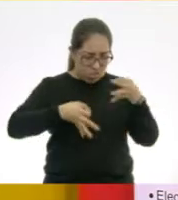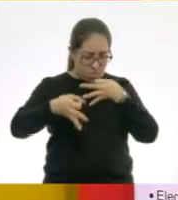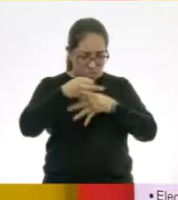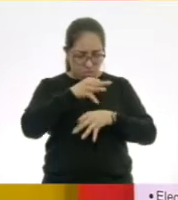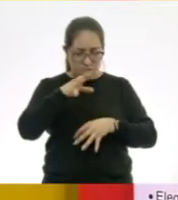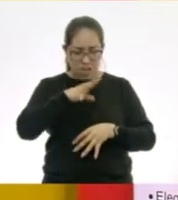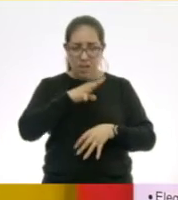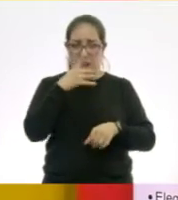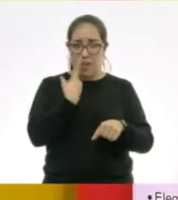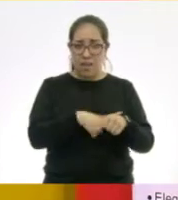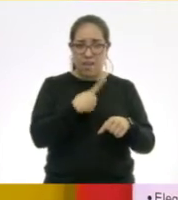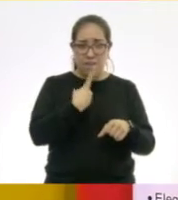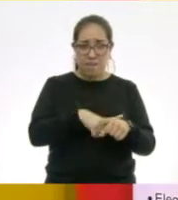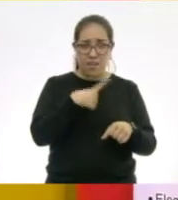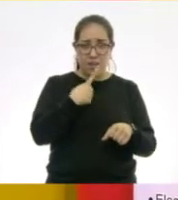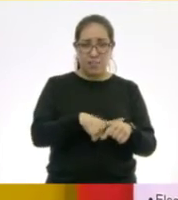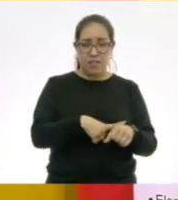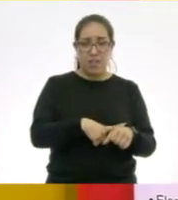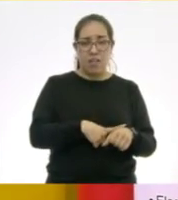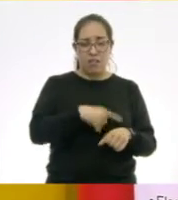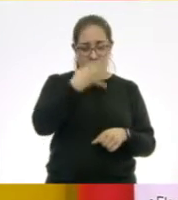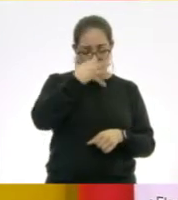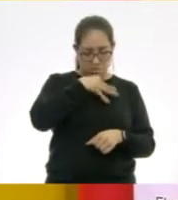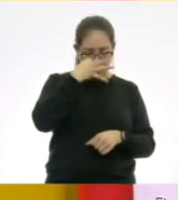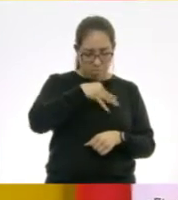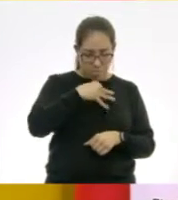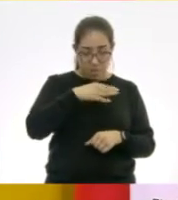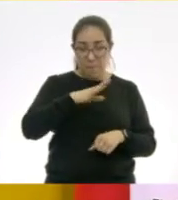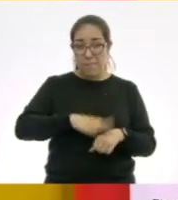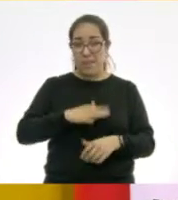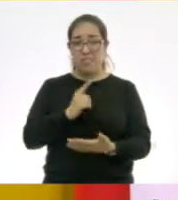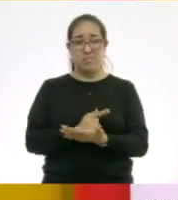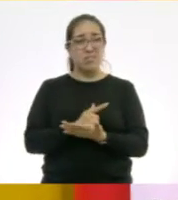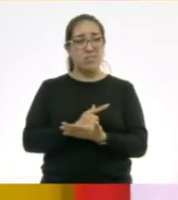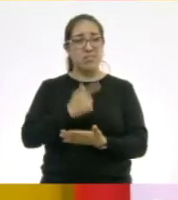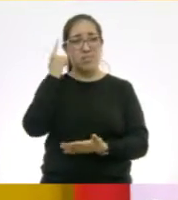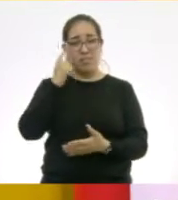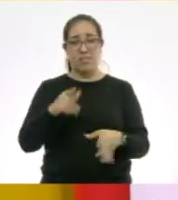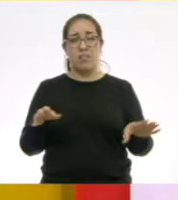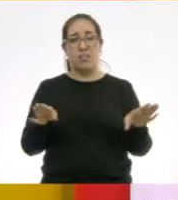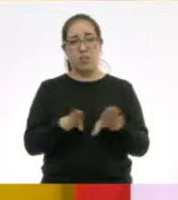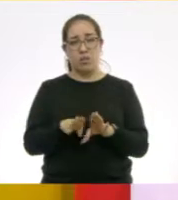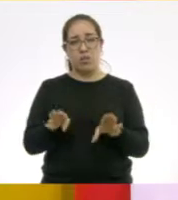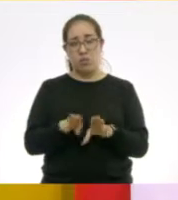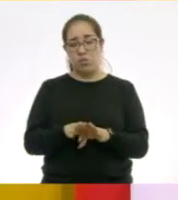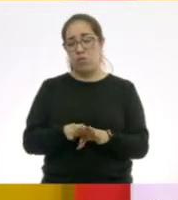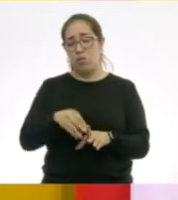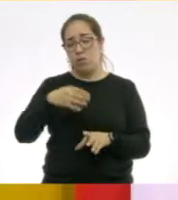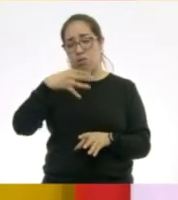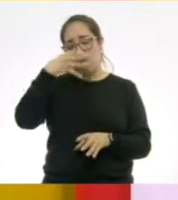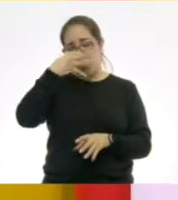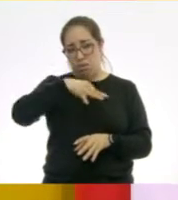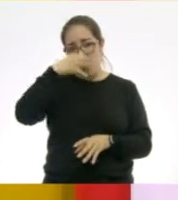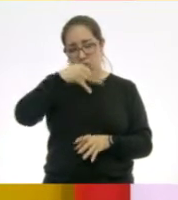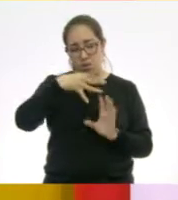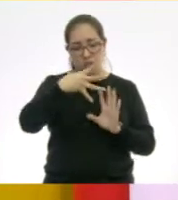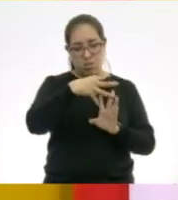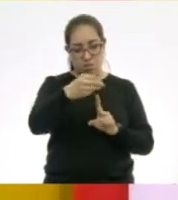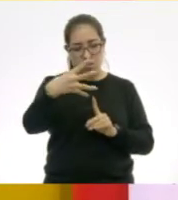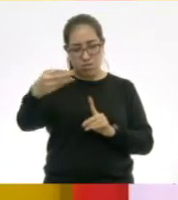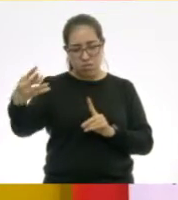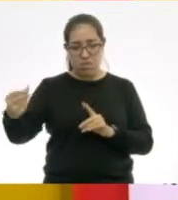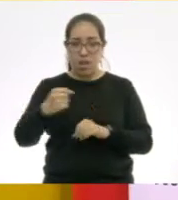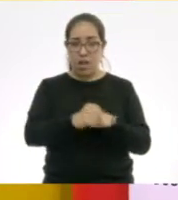común hasta enfermedades respiratorias más graves. Y circulan entre humanos y animales. Muy bien,